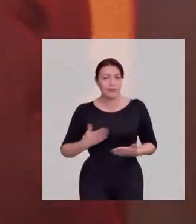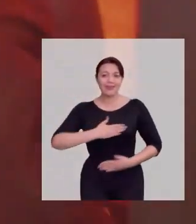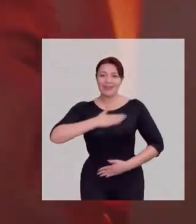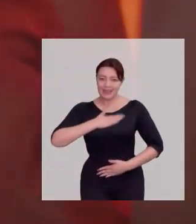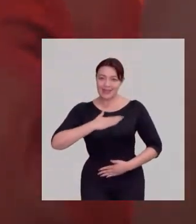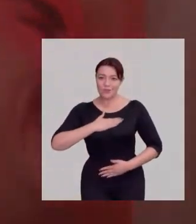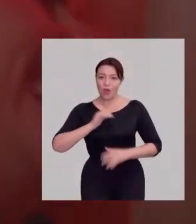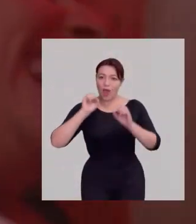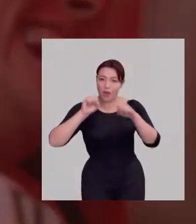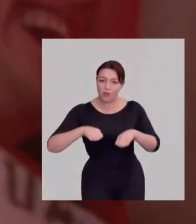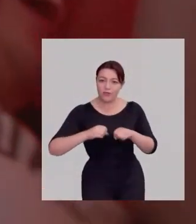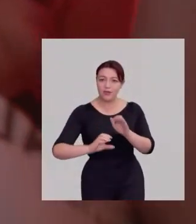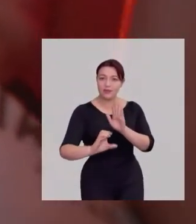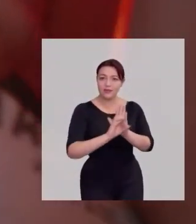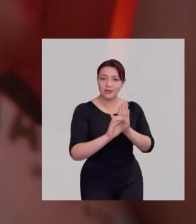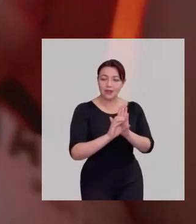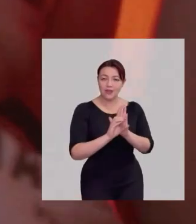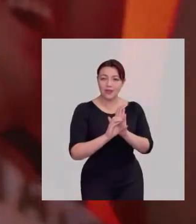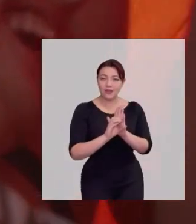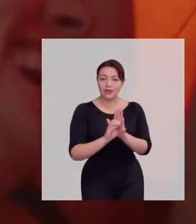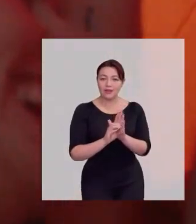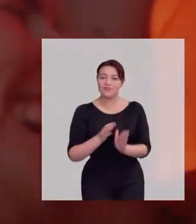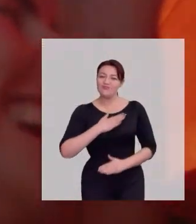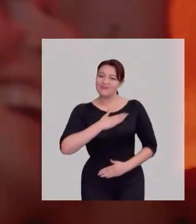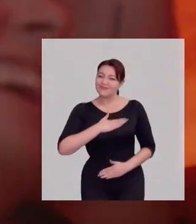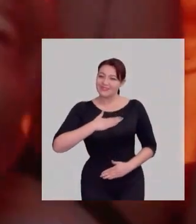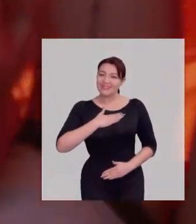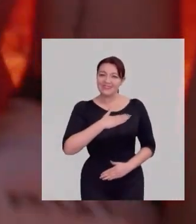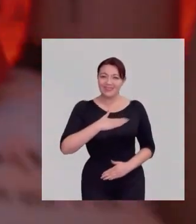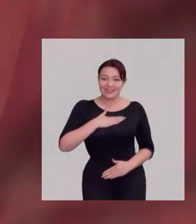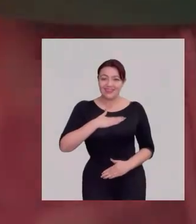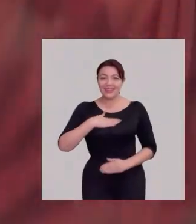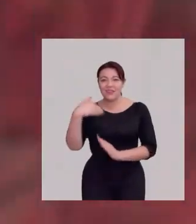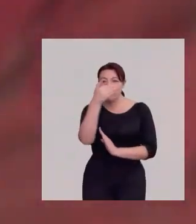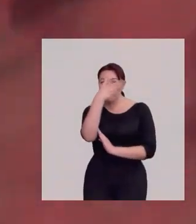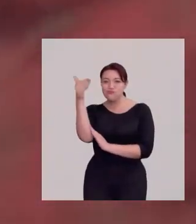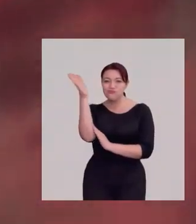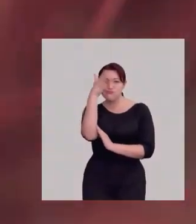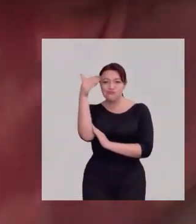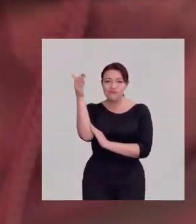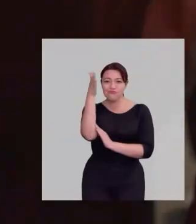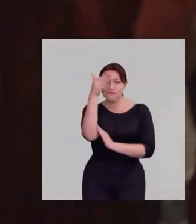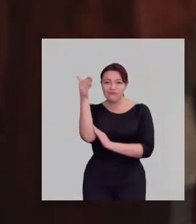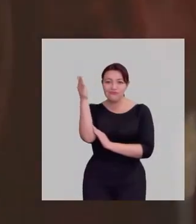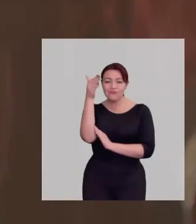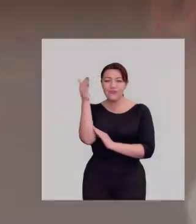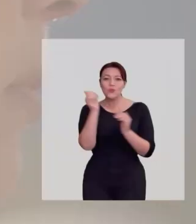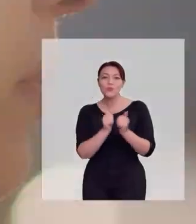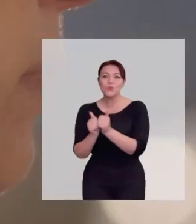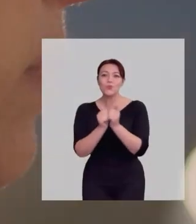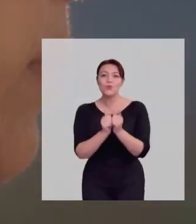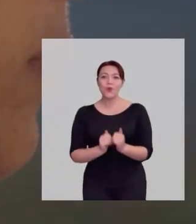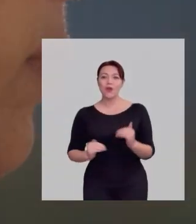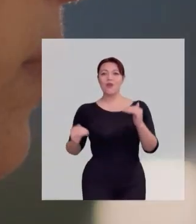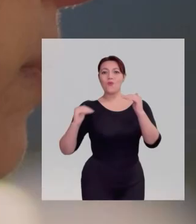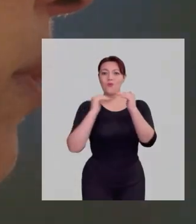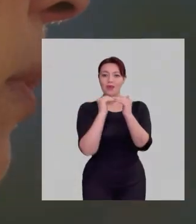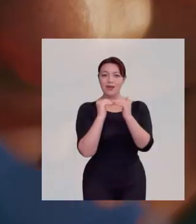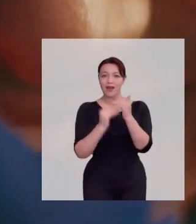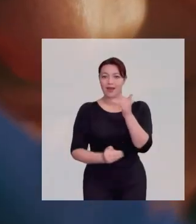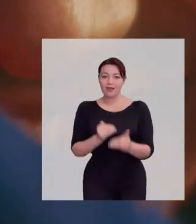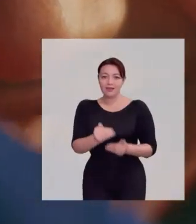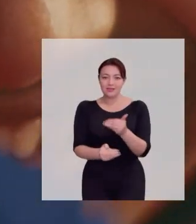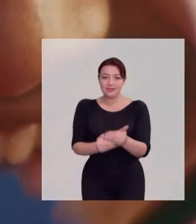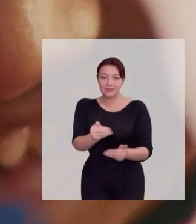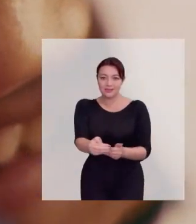Queremos aprobar una constitución que nos haga sentir como cuando estábamos debajo de esa bandera. Juntos, iguales y avanzando.